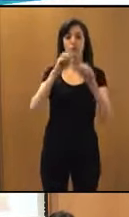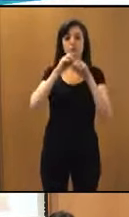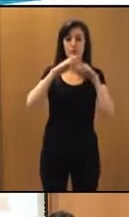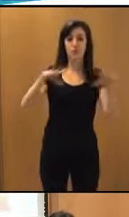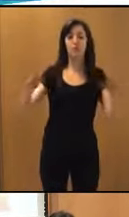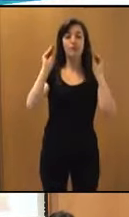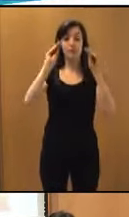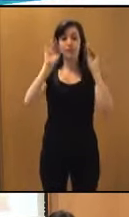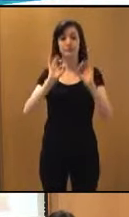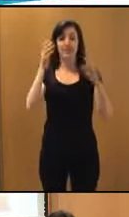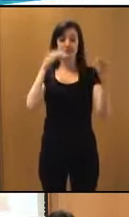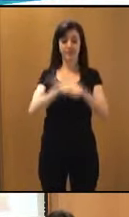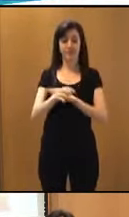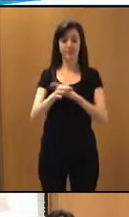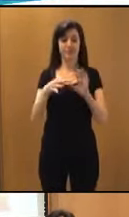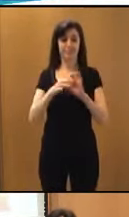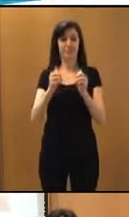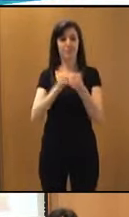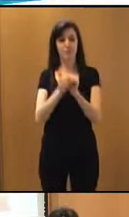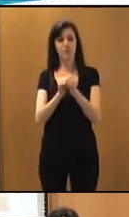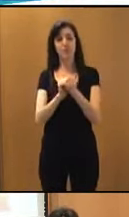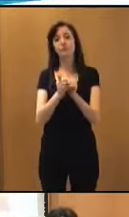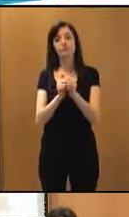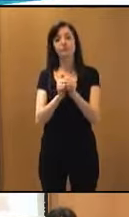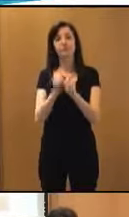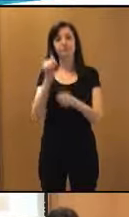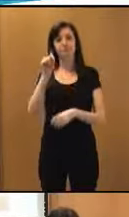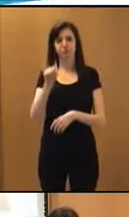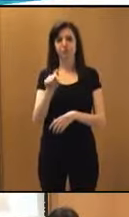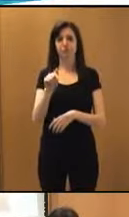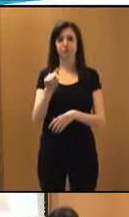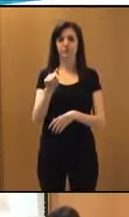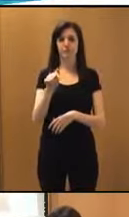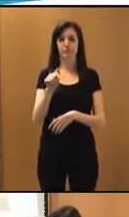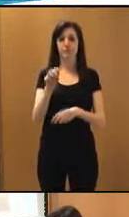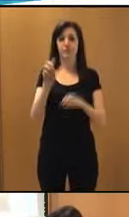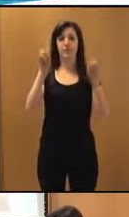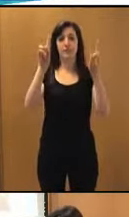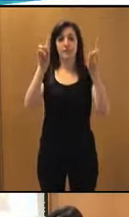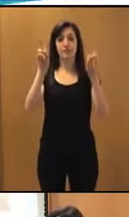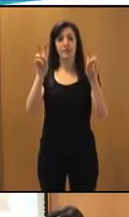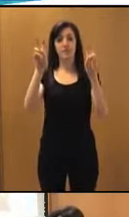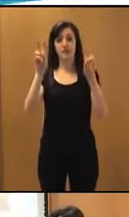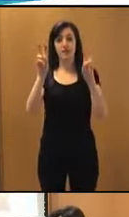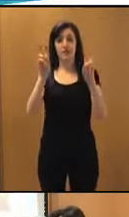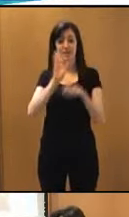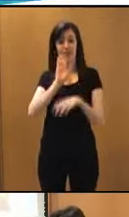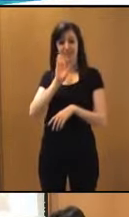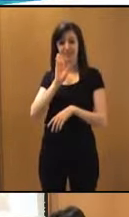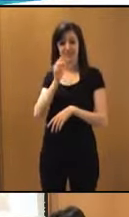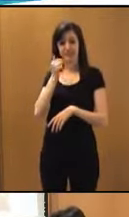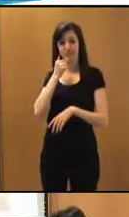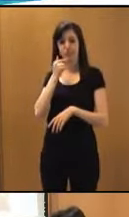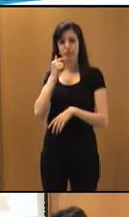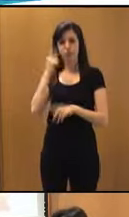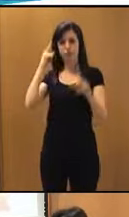formación en accesibilidad en videojuegos, se trata el tema que antes decíamos que es también uno de